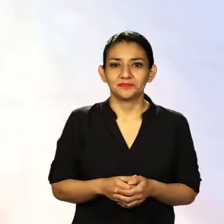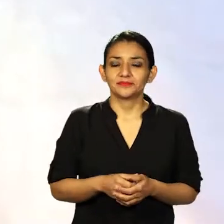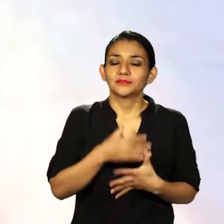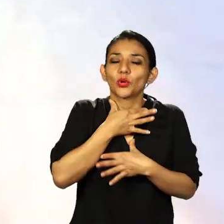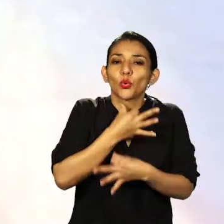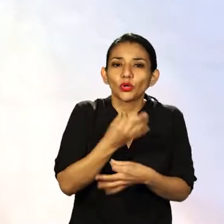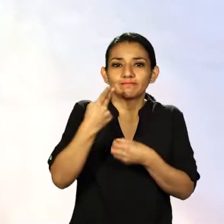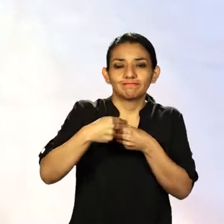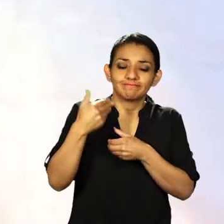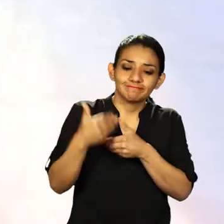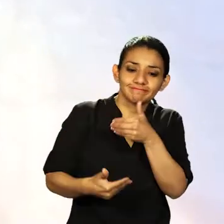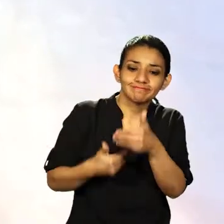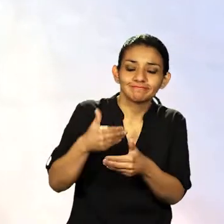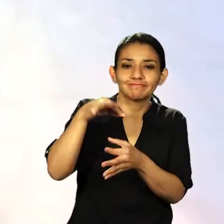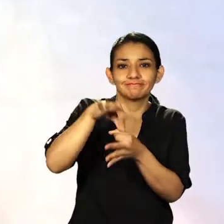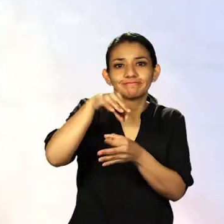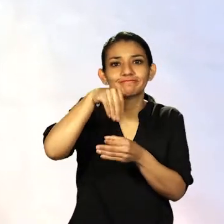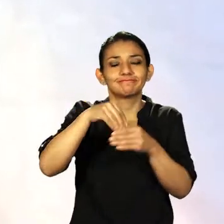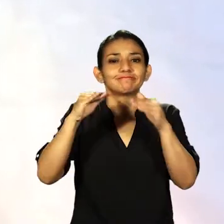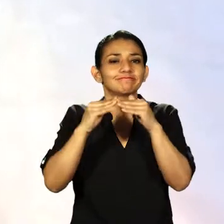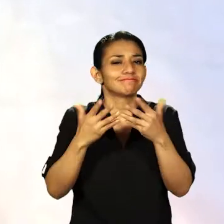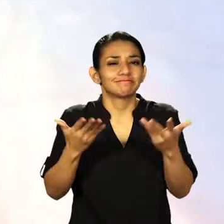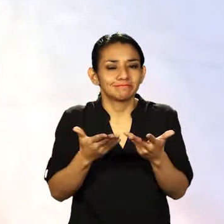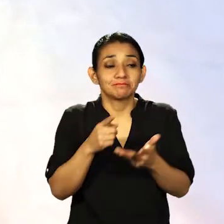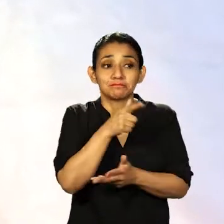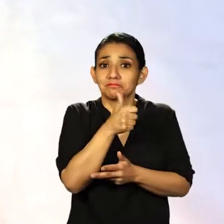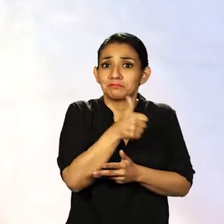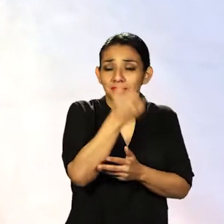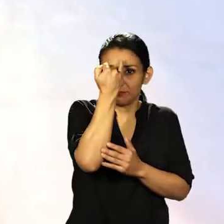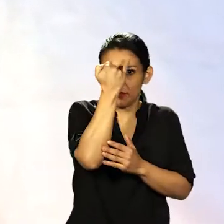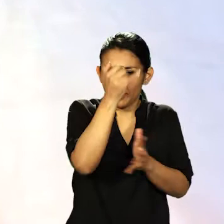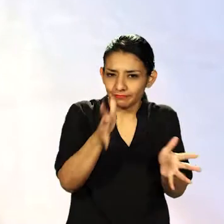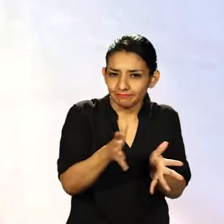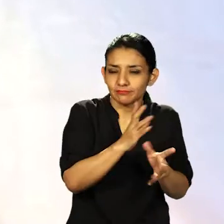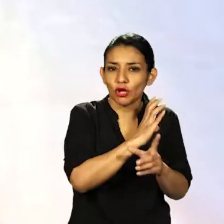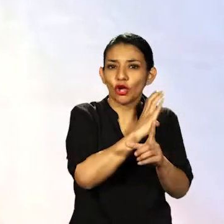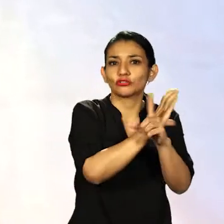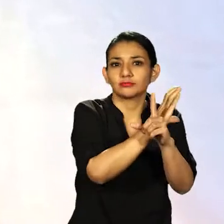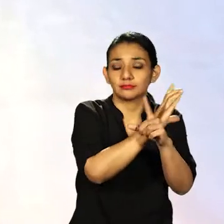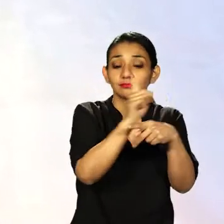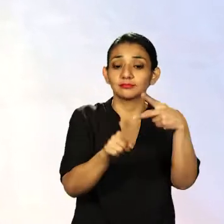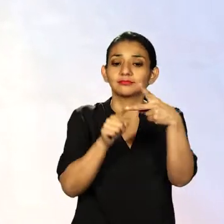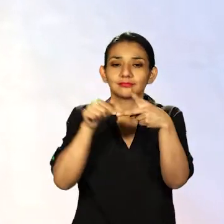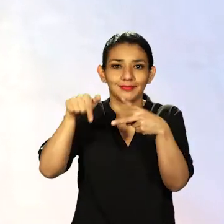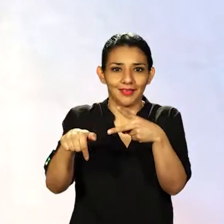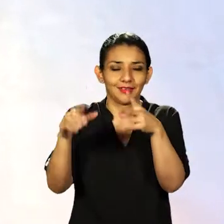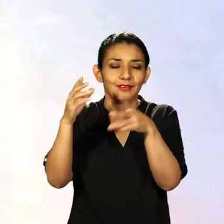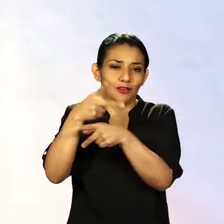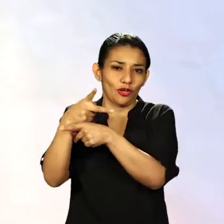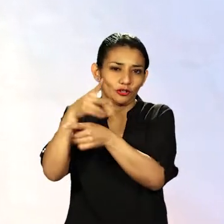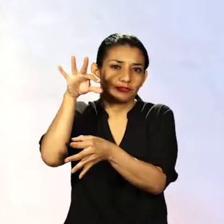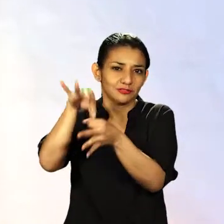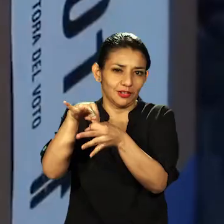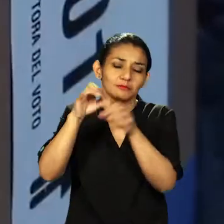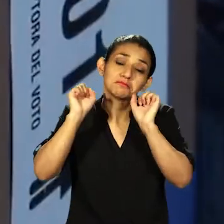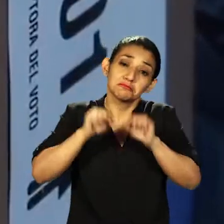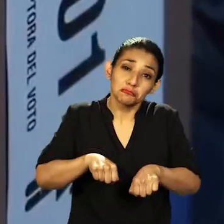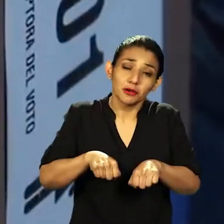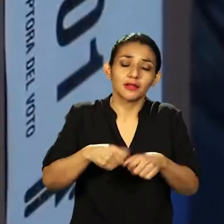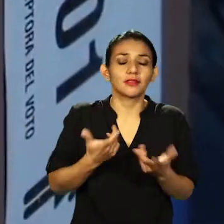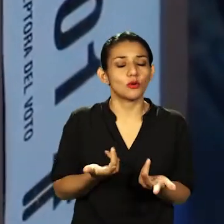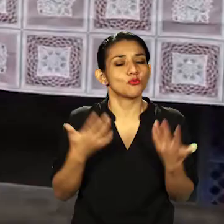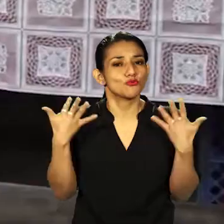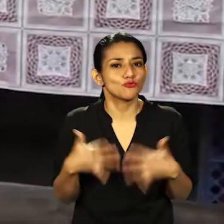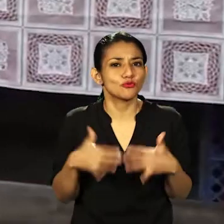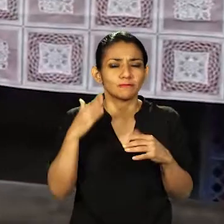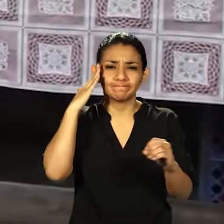dentro de este proceso de Voto en Casa que lo ha impulsado directamente el Consejo Nacional Electoral en conjunto con nuestra institución y que desde